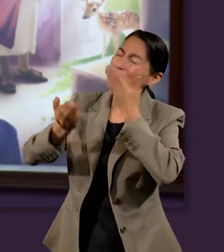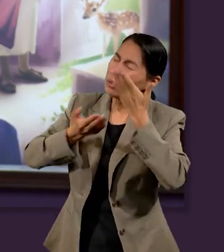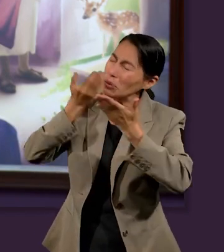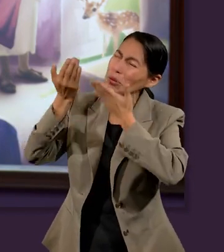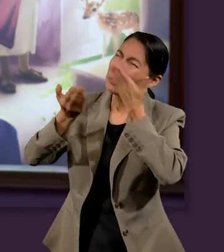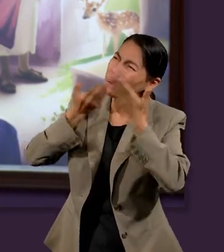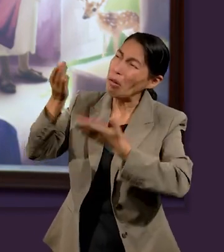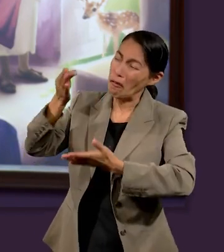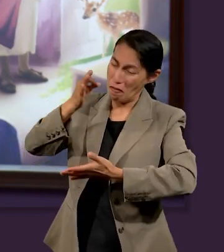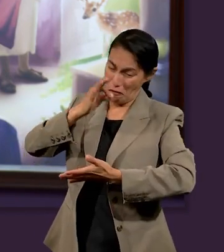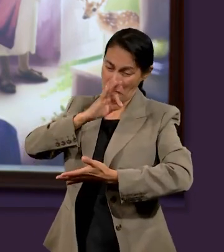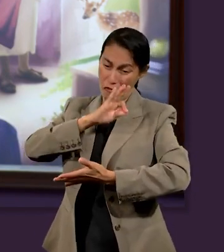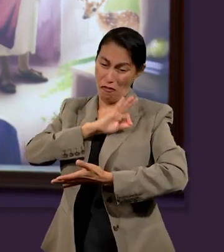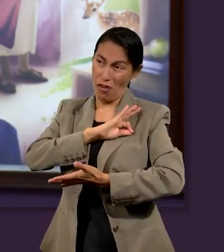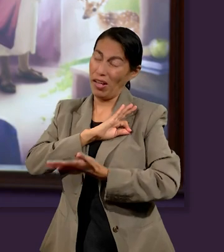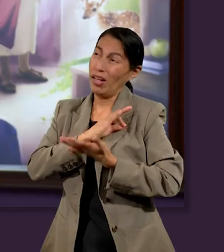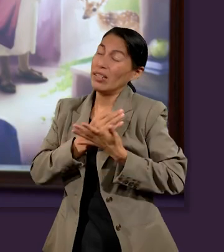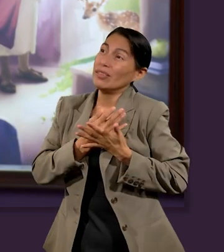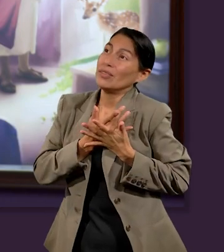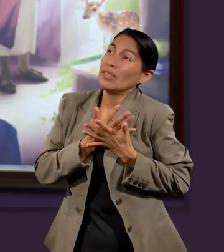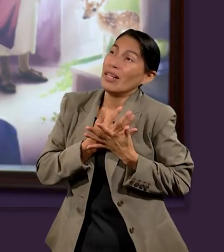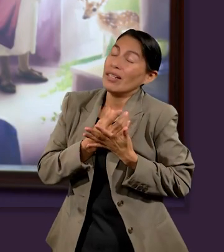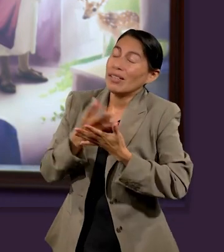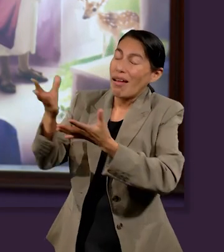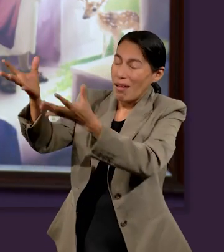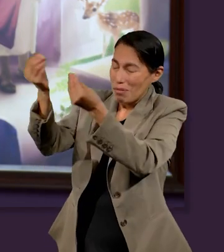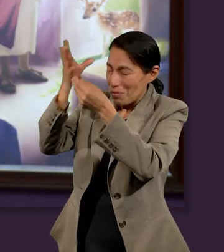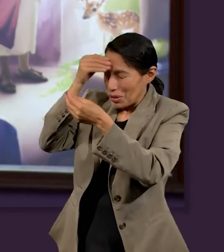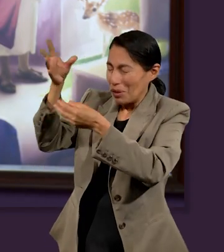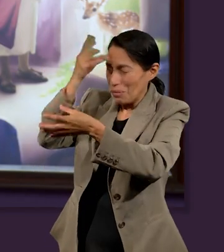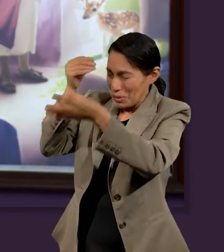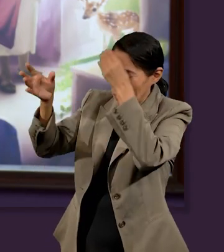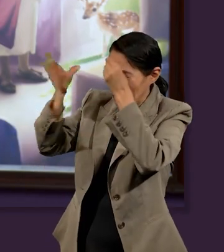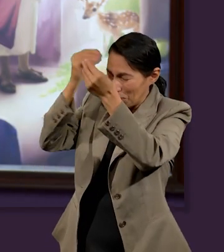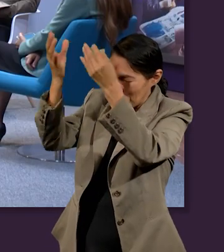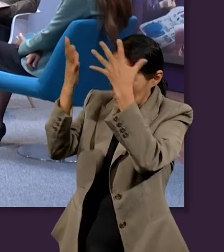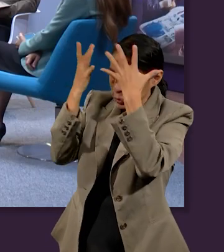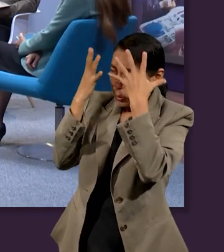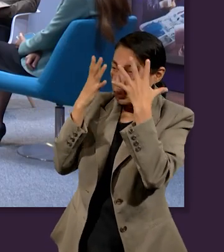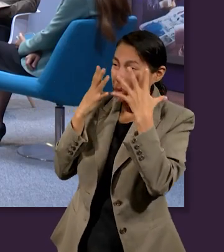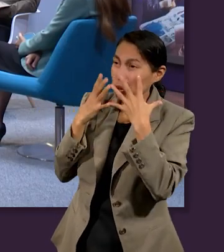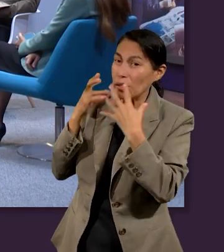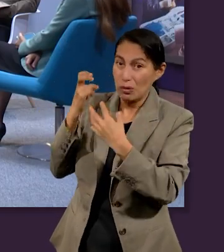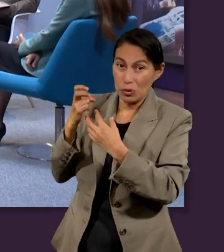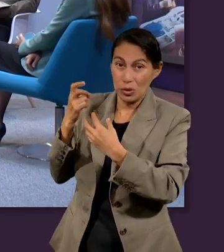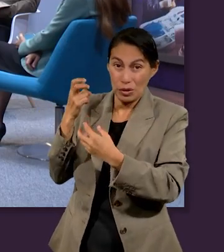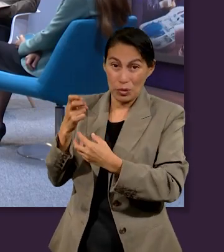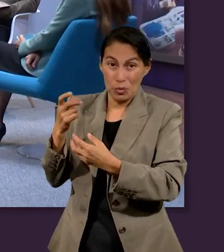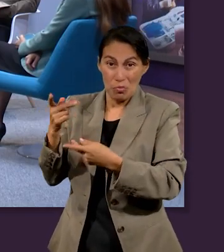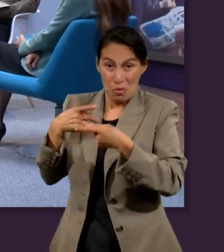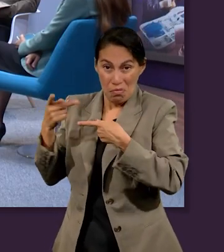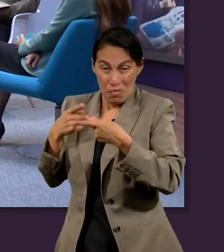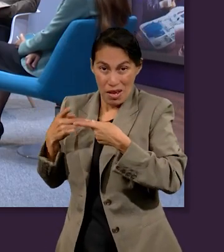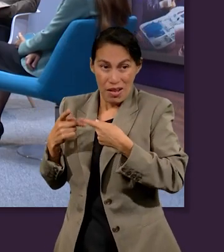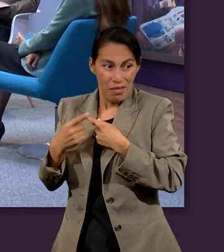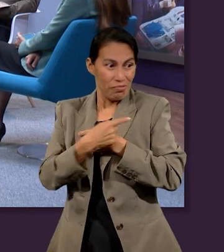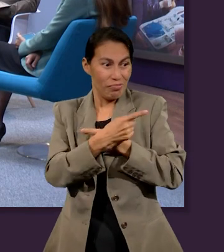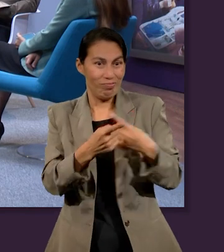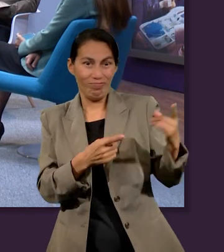todos los días podamos abrir la palabra de Dios y empaparnos de la verdad que está ahí al alcance